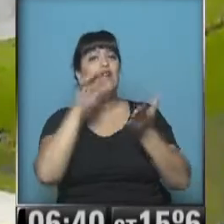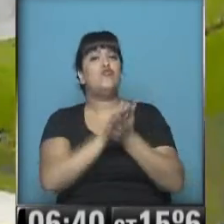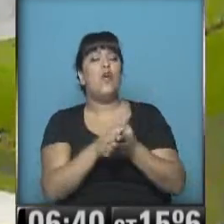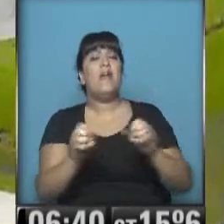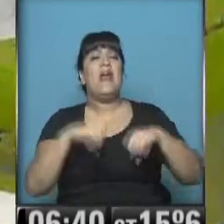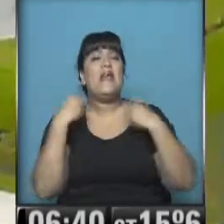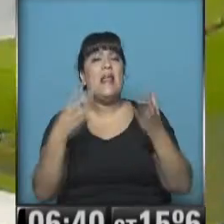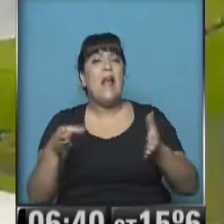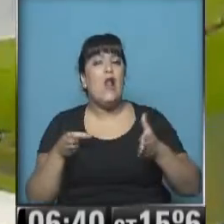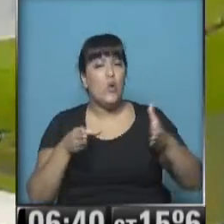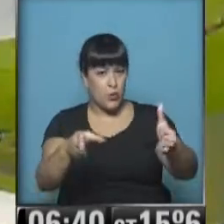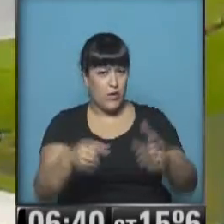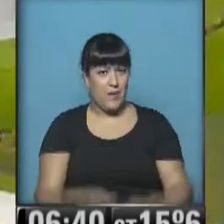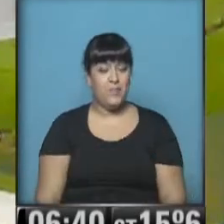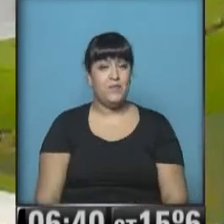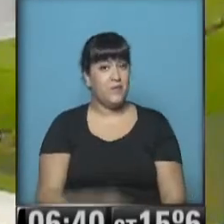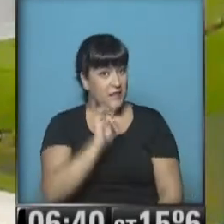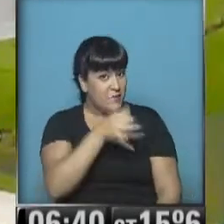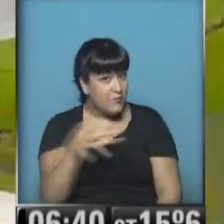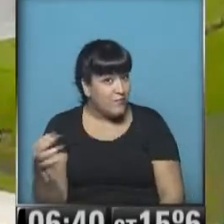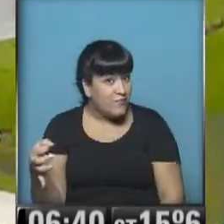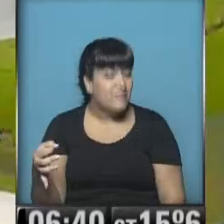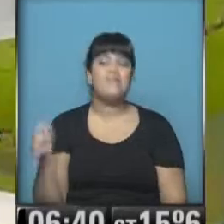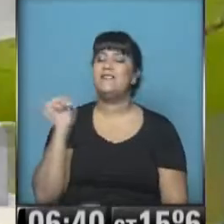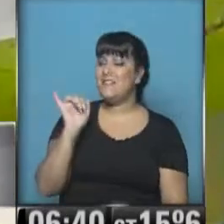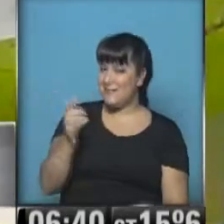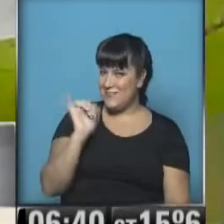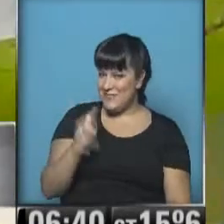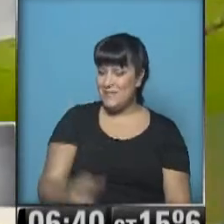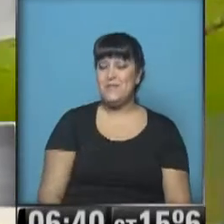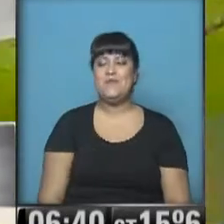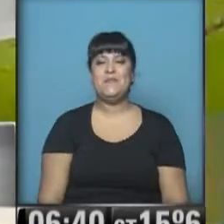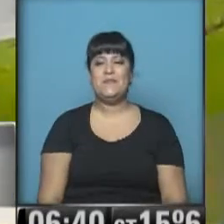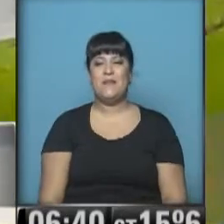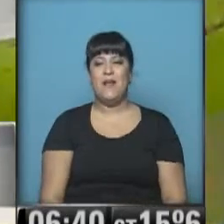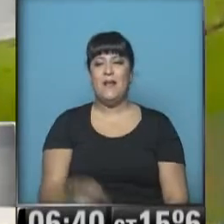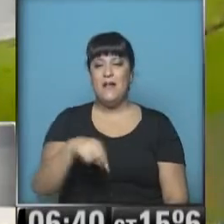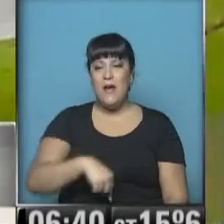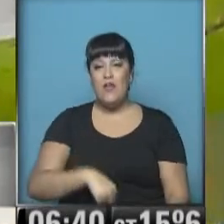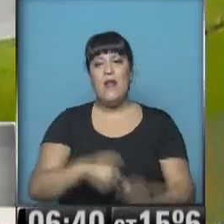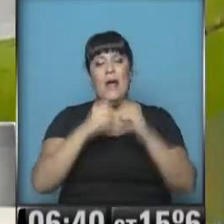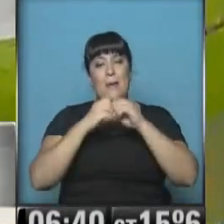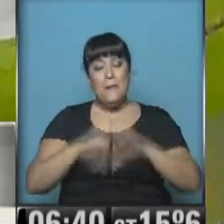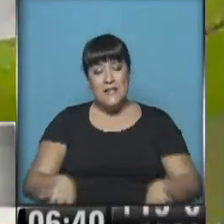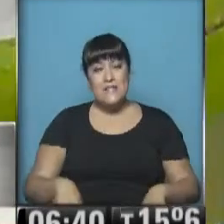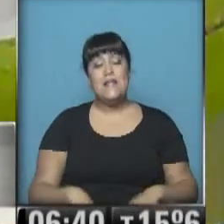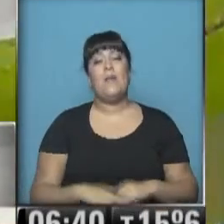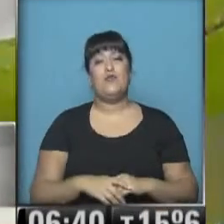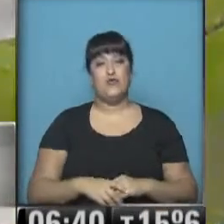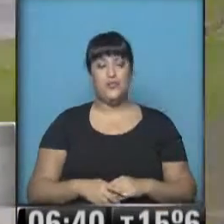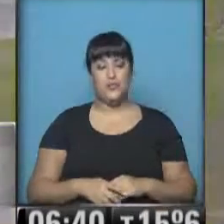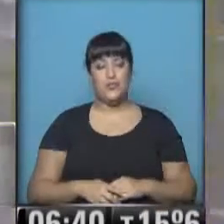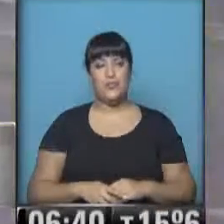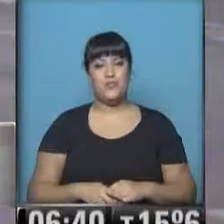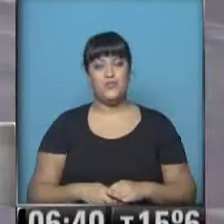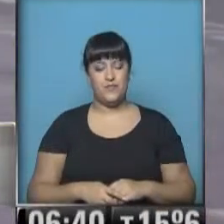cuenta todo. ¿No es así, Hugo? Así es, Carina y Nadia. Vamos a emprender entonces la recorrida por alguna ruta del país